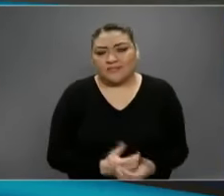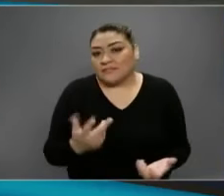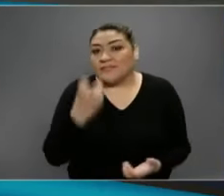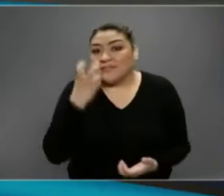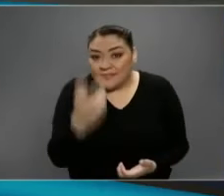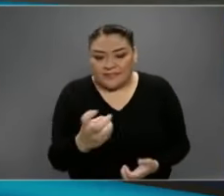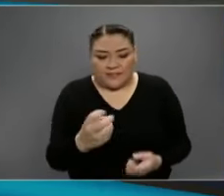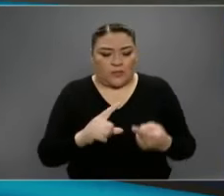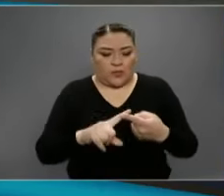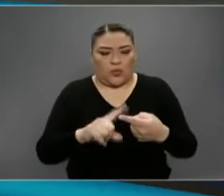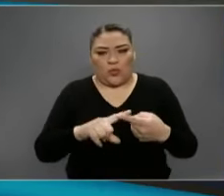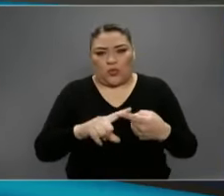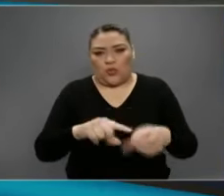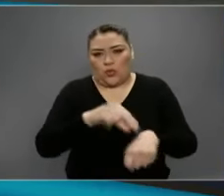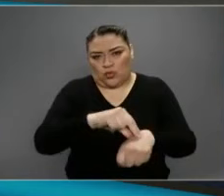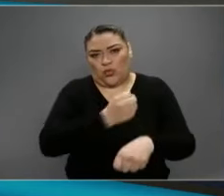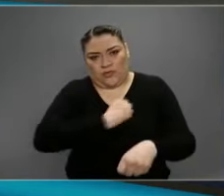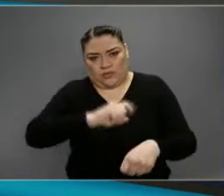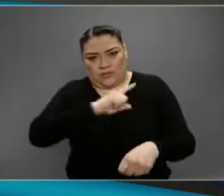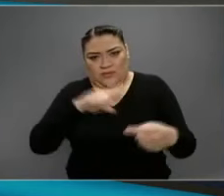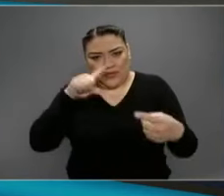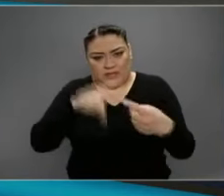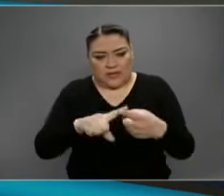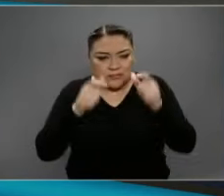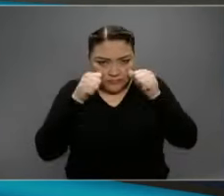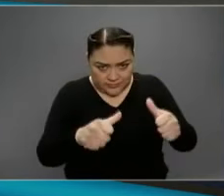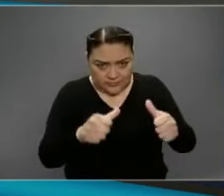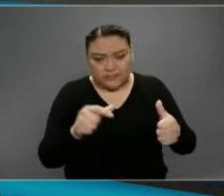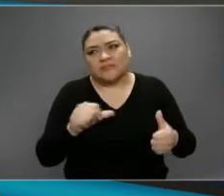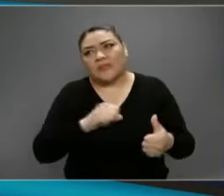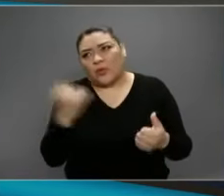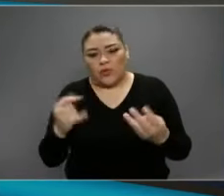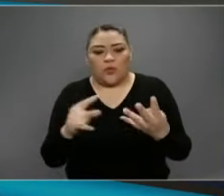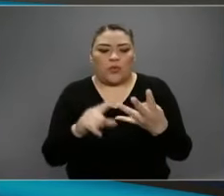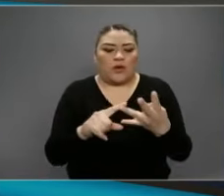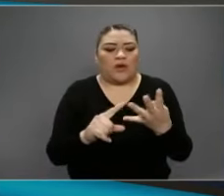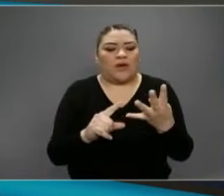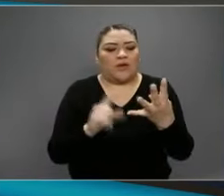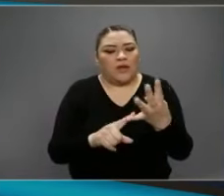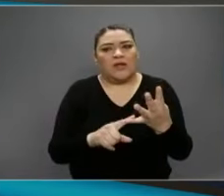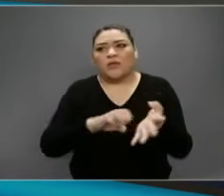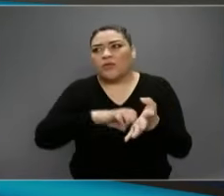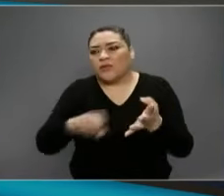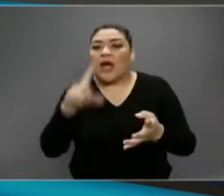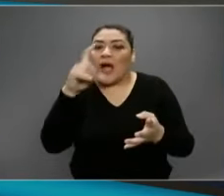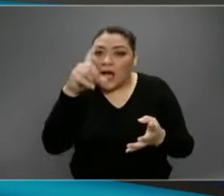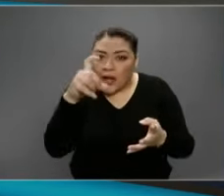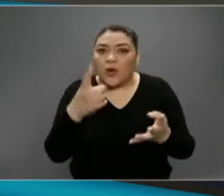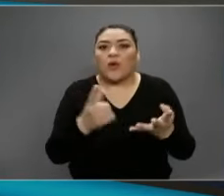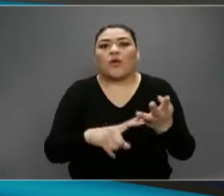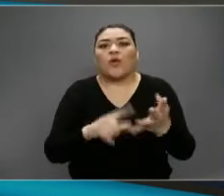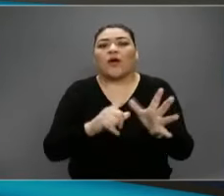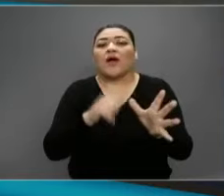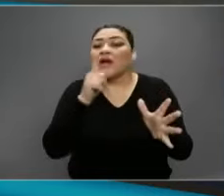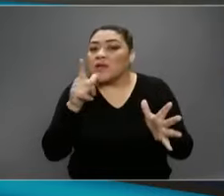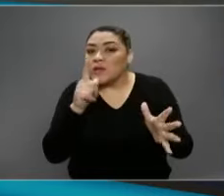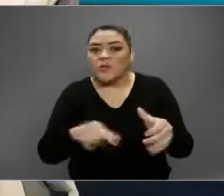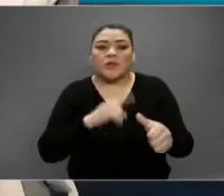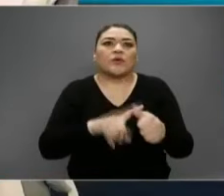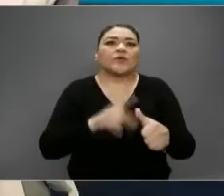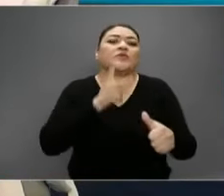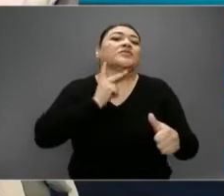atención a la salud específicamente para esta contingencia. Servicios básicos como de agua, luz,